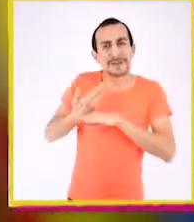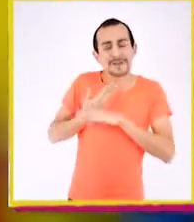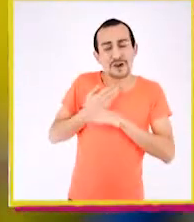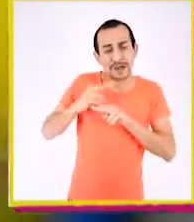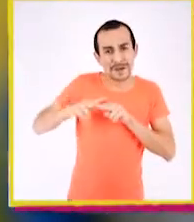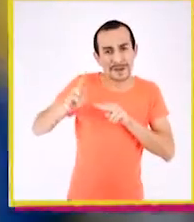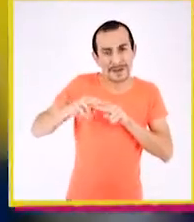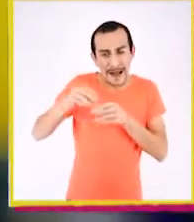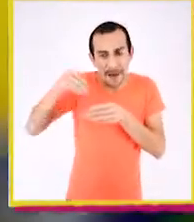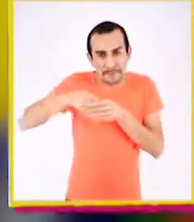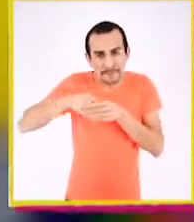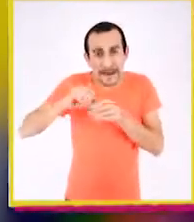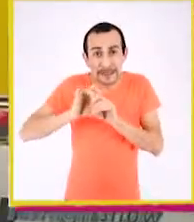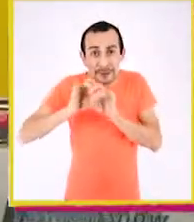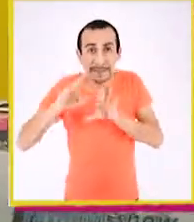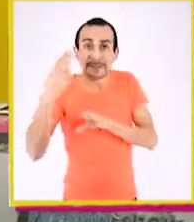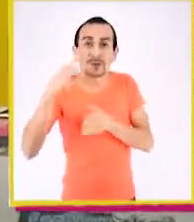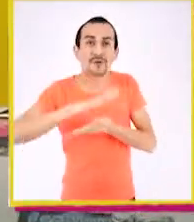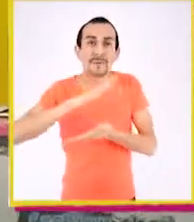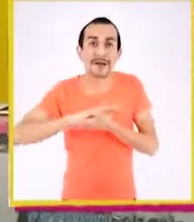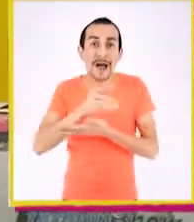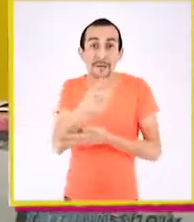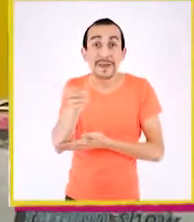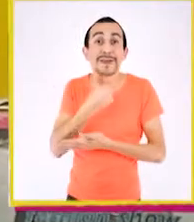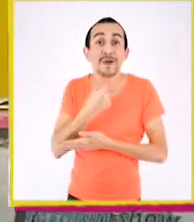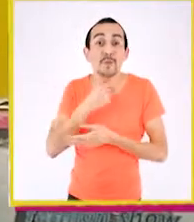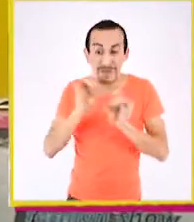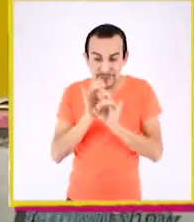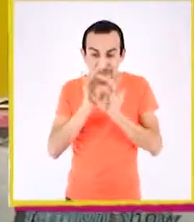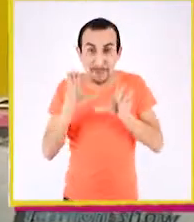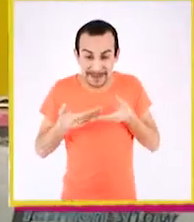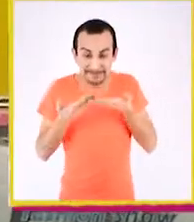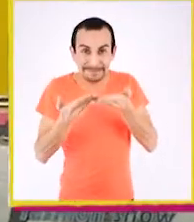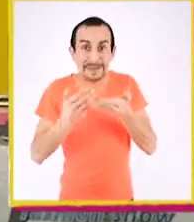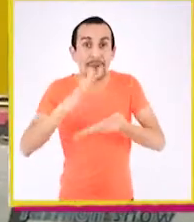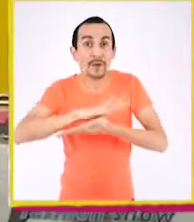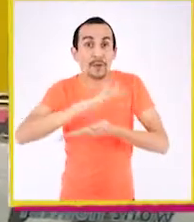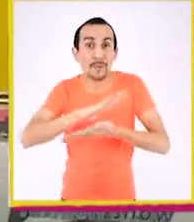¡Suscríbete ¿A ustedes les gustan las sorpresas de los cumpleaños?